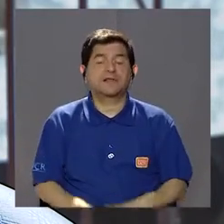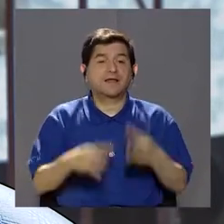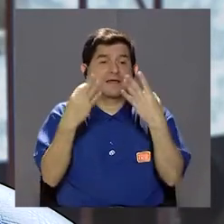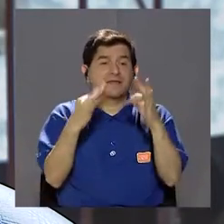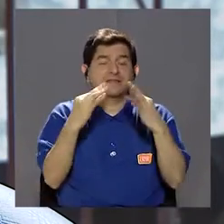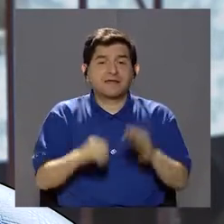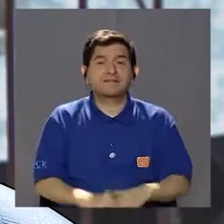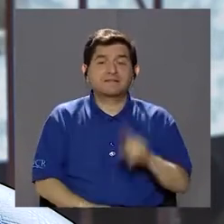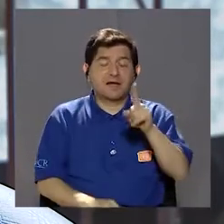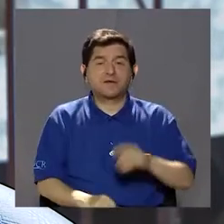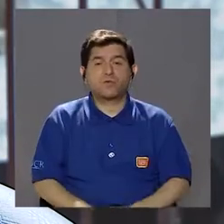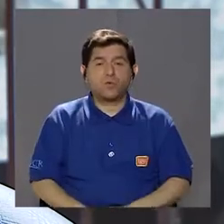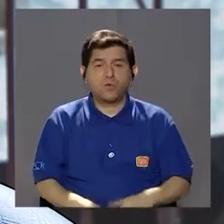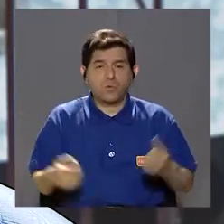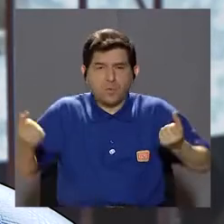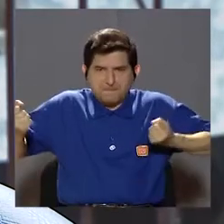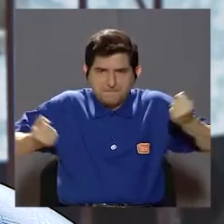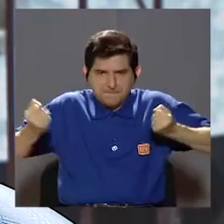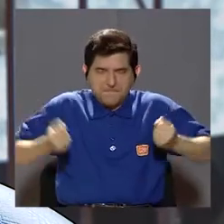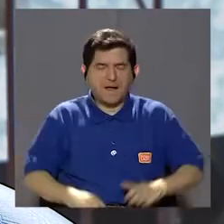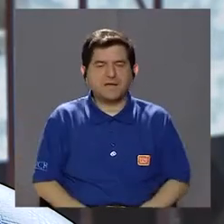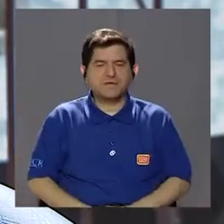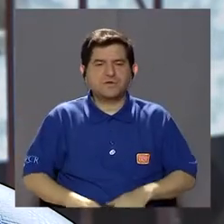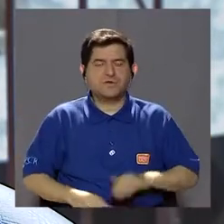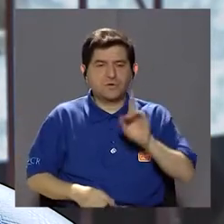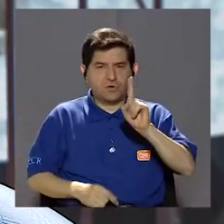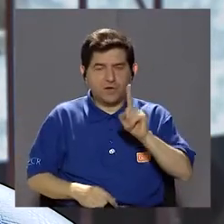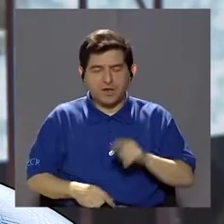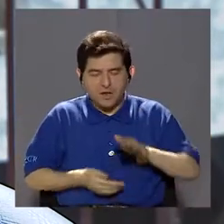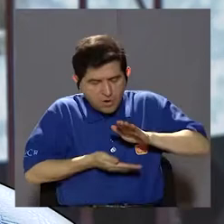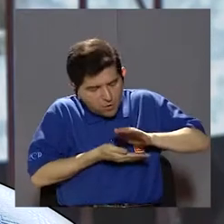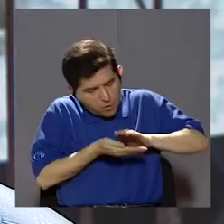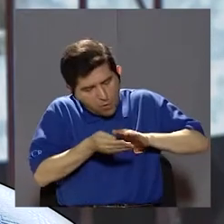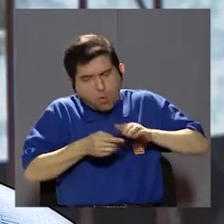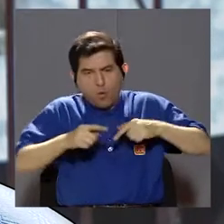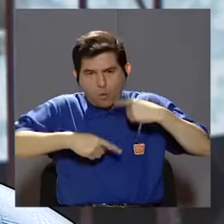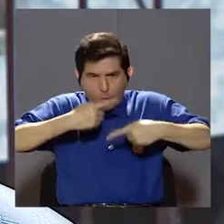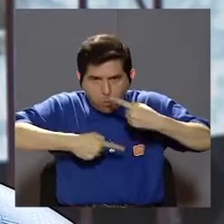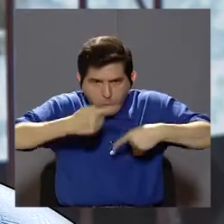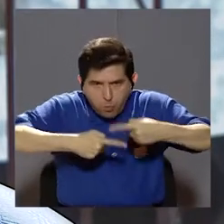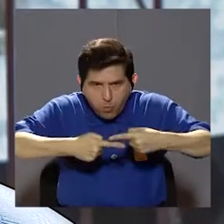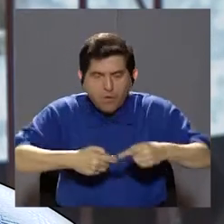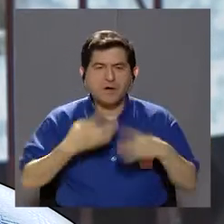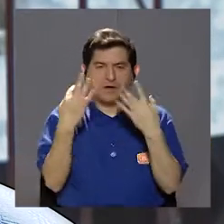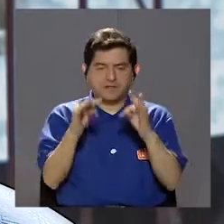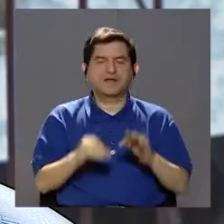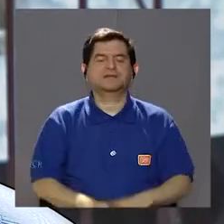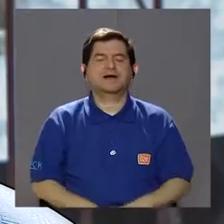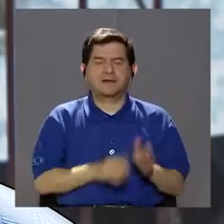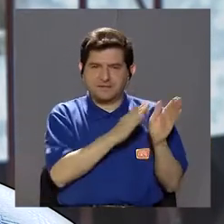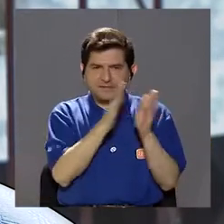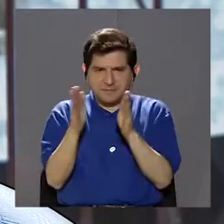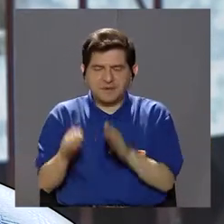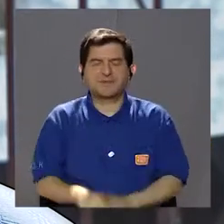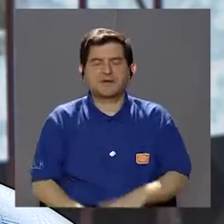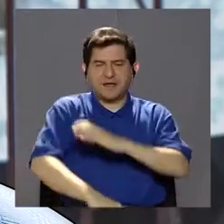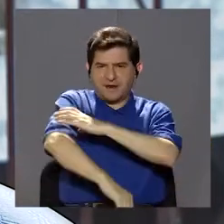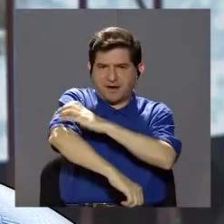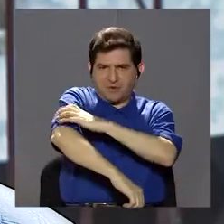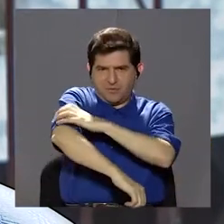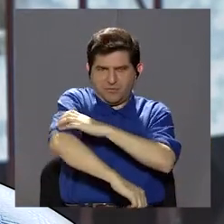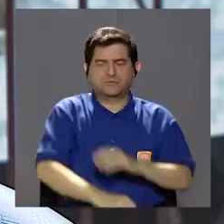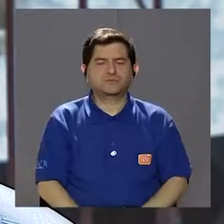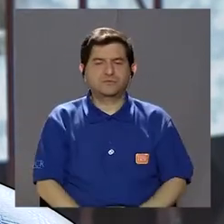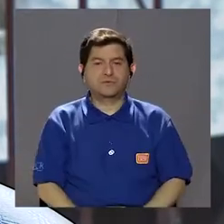el intentar de poner un paño, y con los dedos del pie, ir como enrollándolo, eso nos va a dar fuerza a esa musculatura, nos va a dar calentamiento a esa